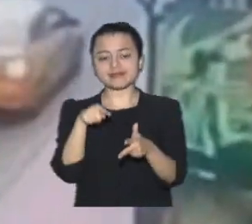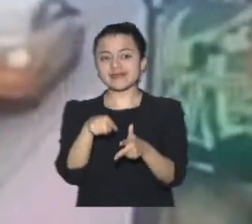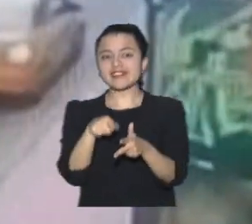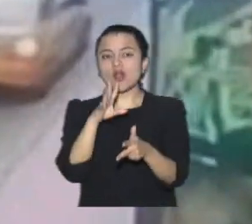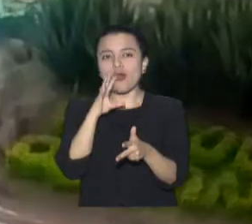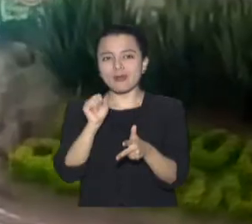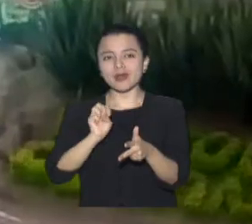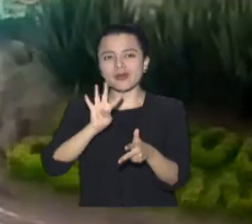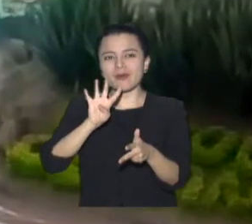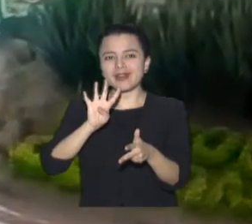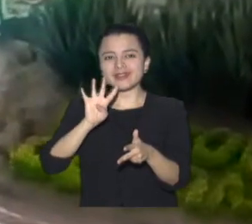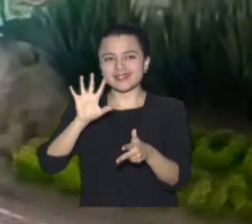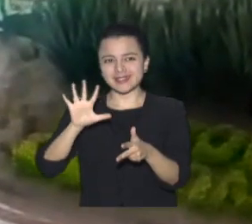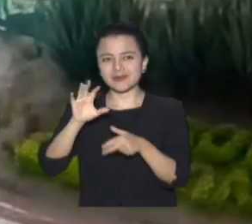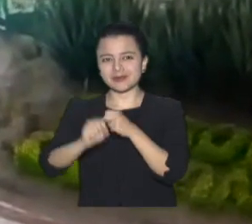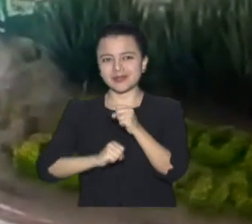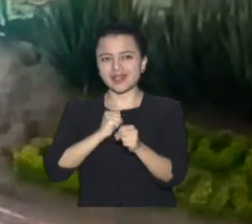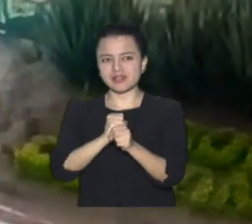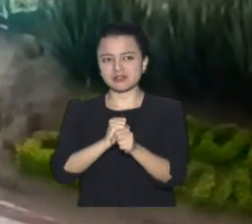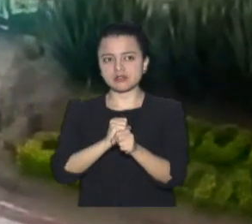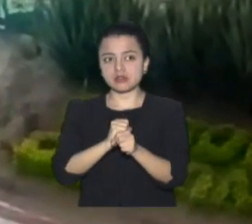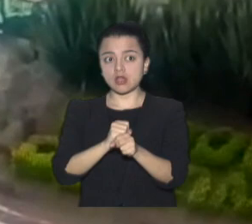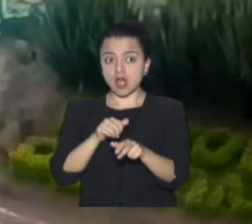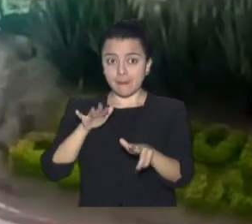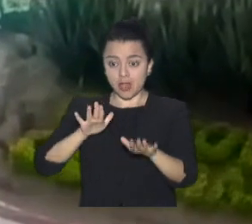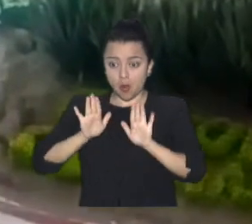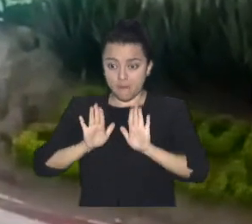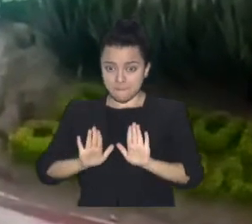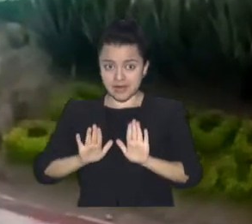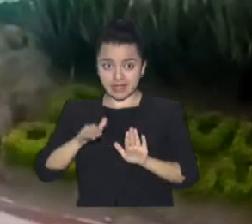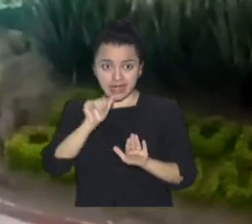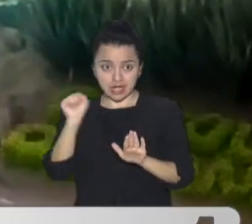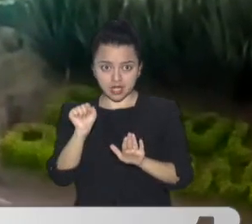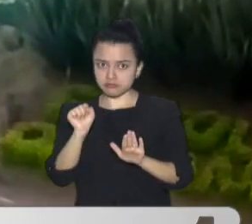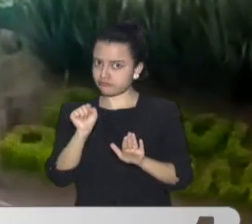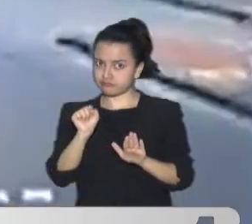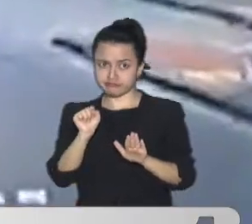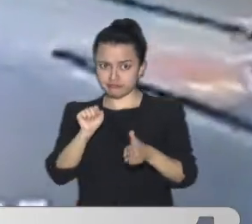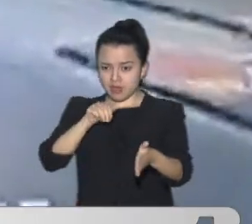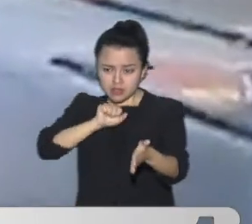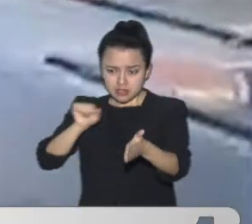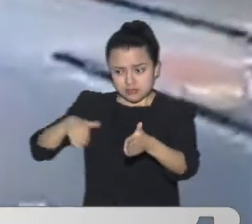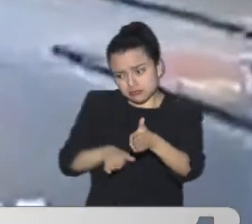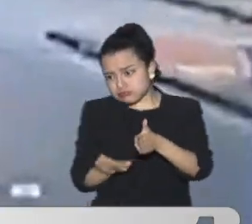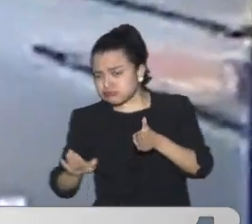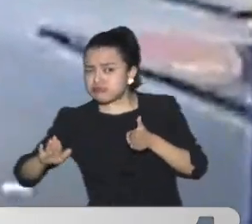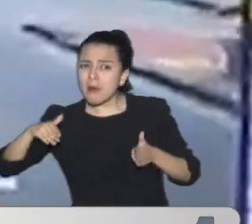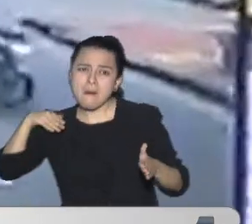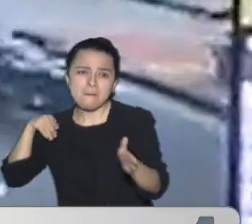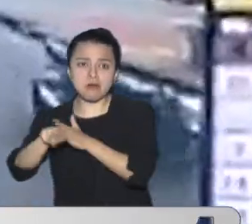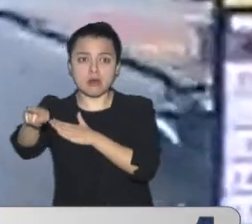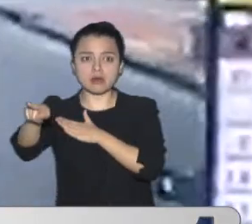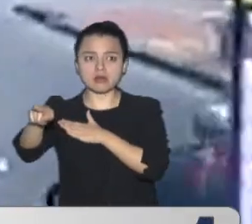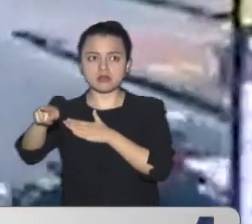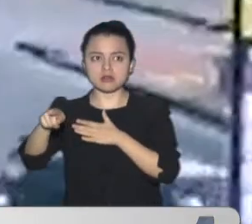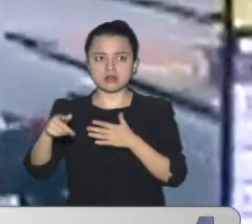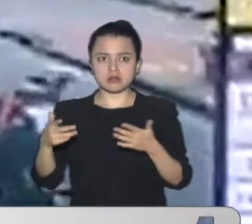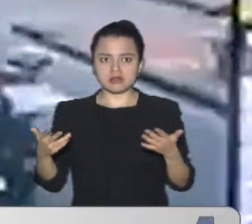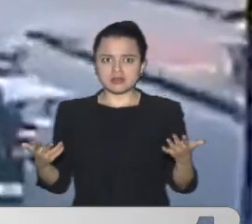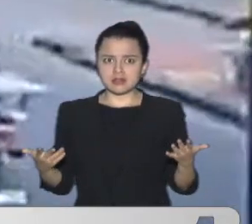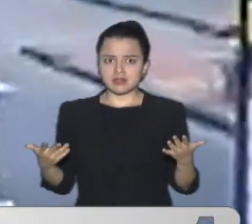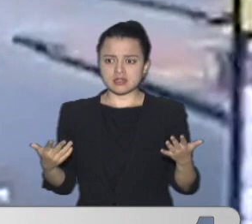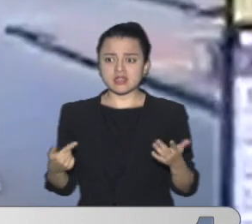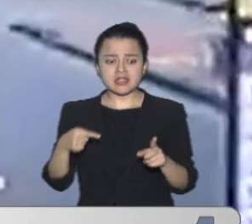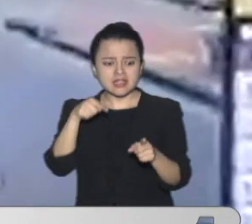edad Y emprende la huida Hablamos con la familia De la víctima Quienes aseguraron Que la afectación No solo se presentó En la